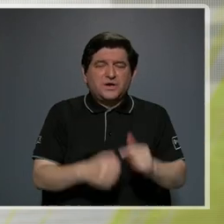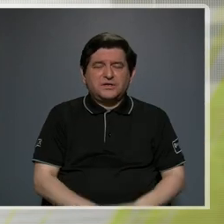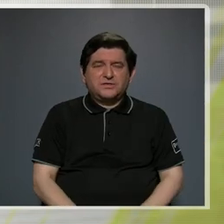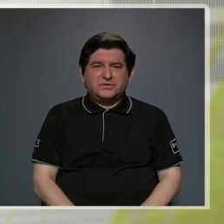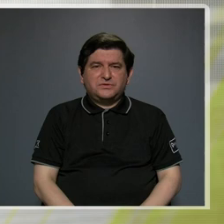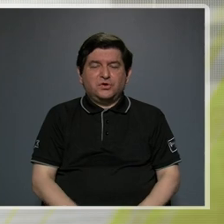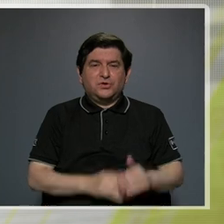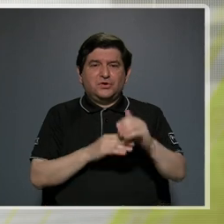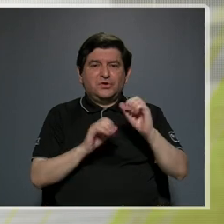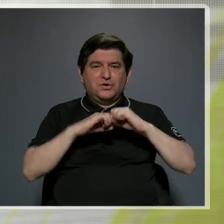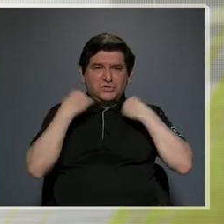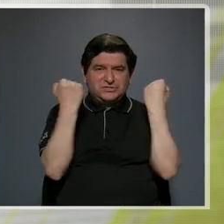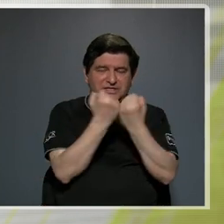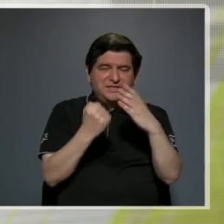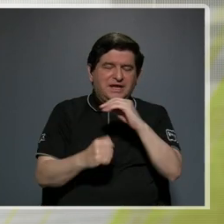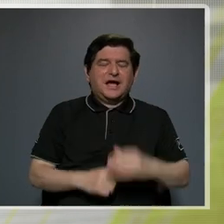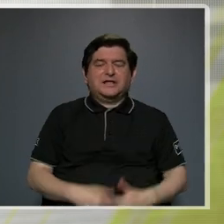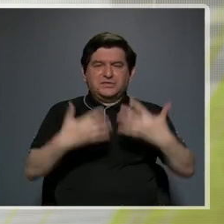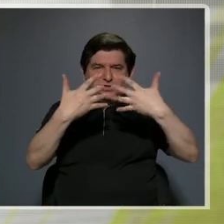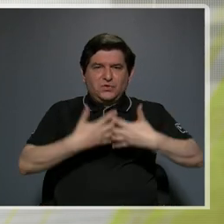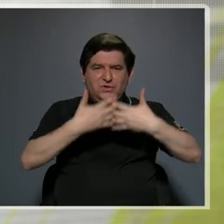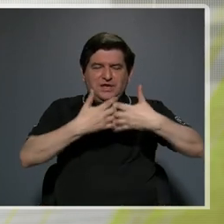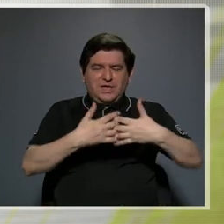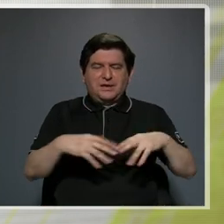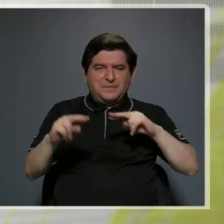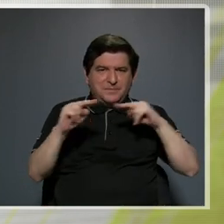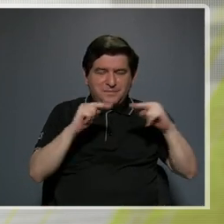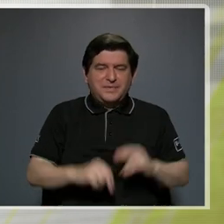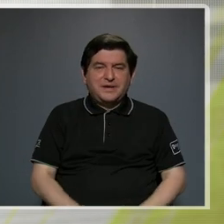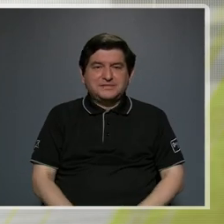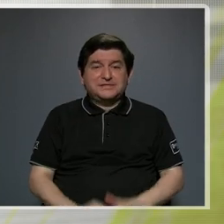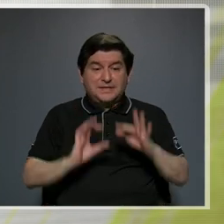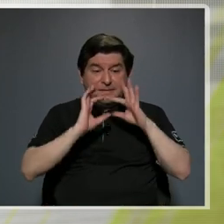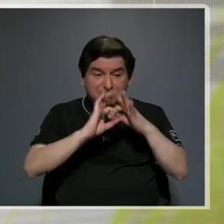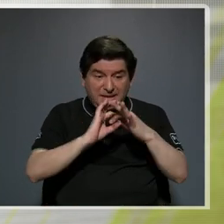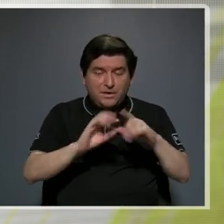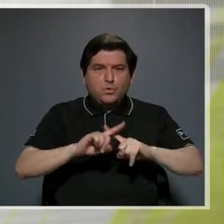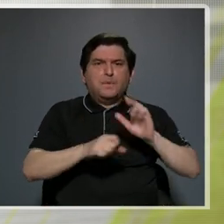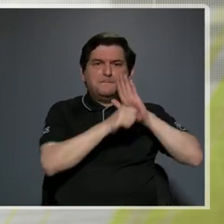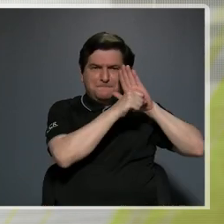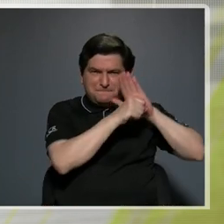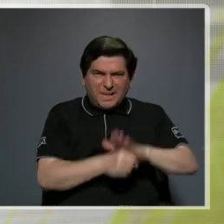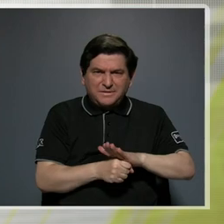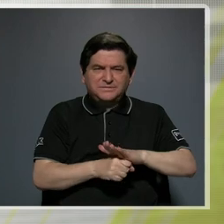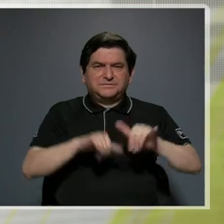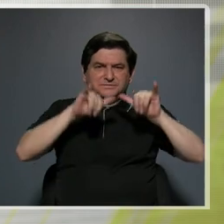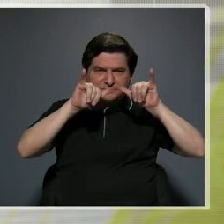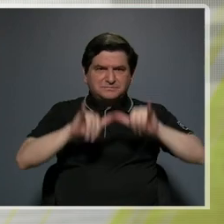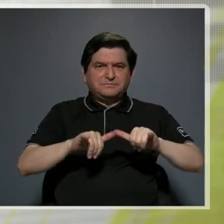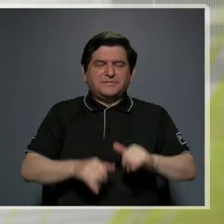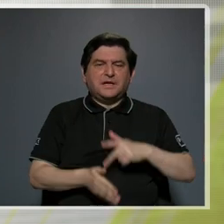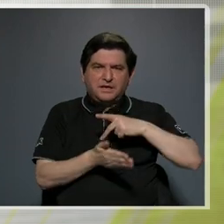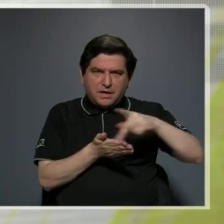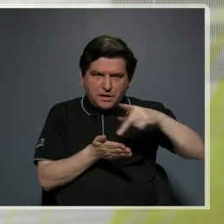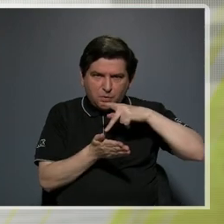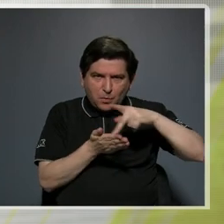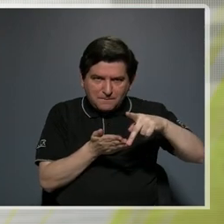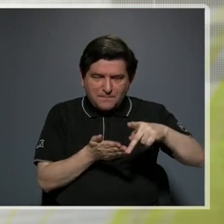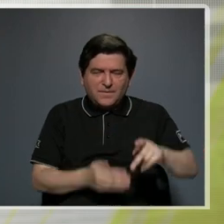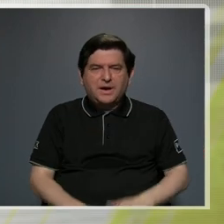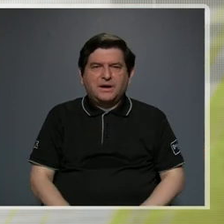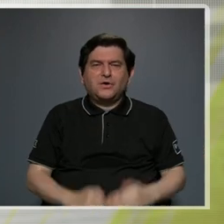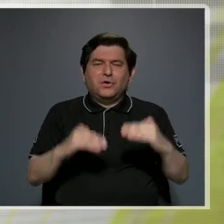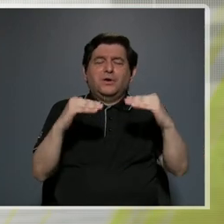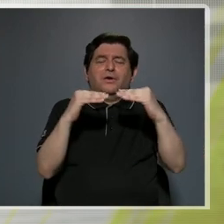el sindicato y la empresa tiene que haber un vínculo, pero si hay una presión de mantener un salario o